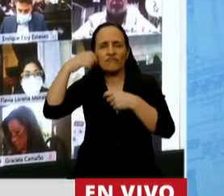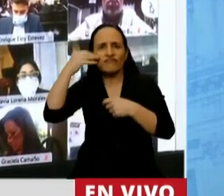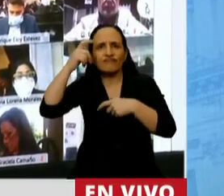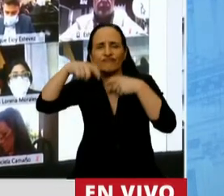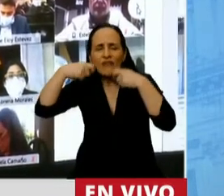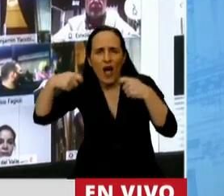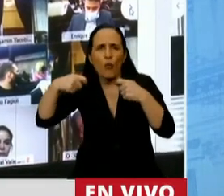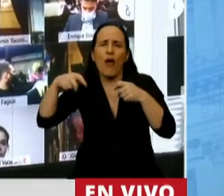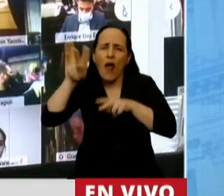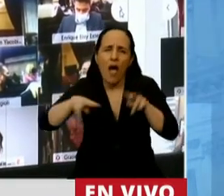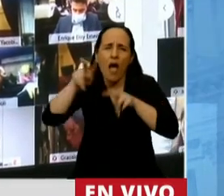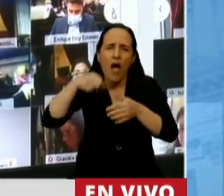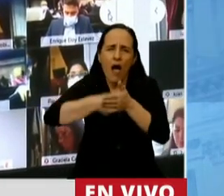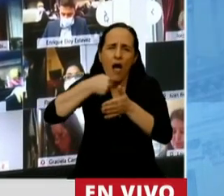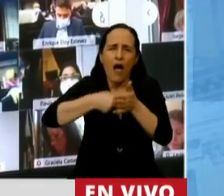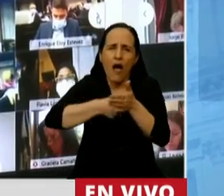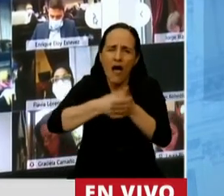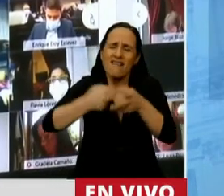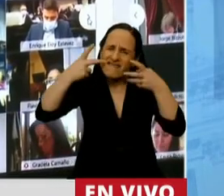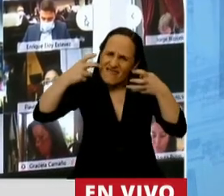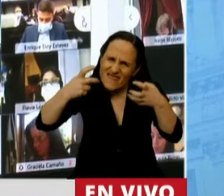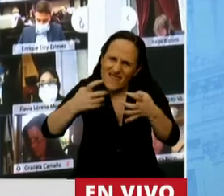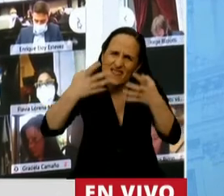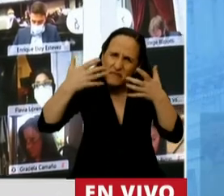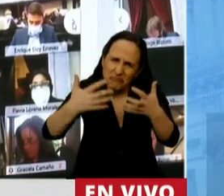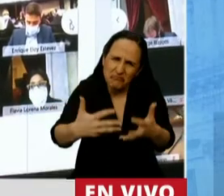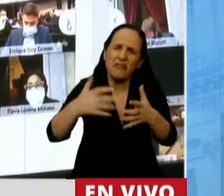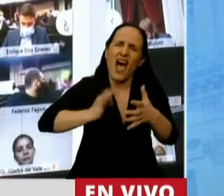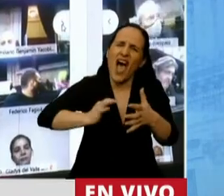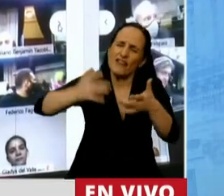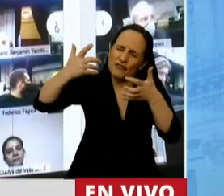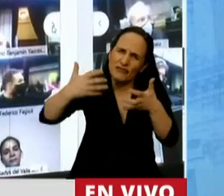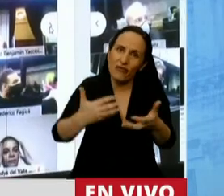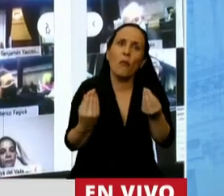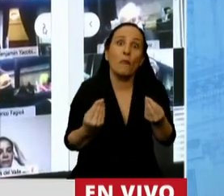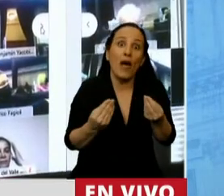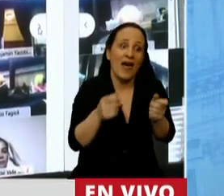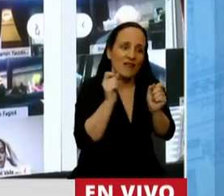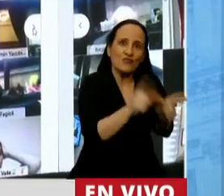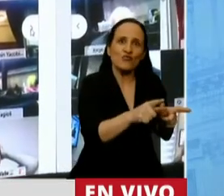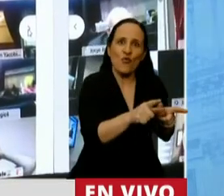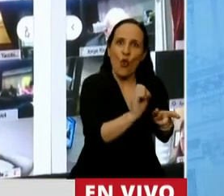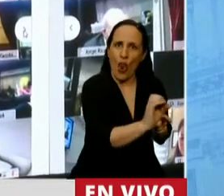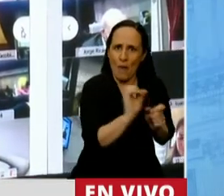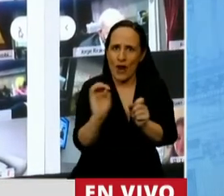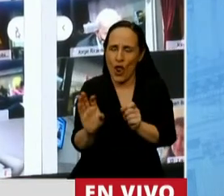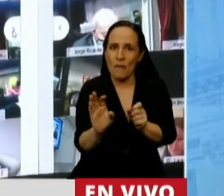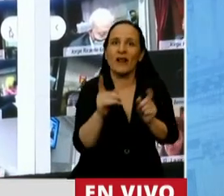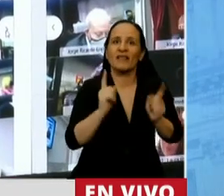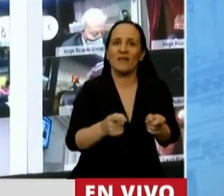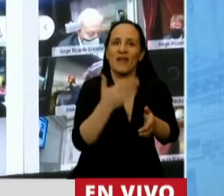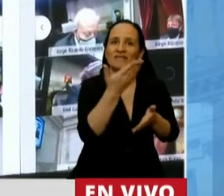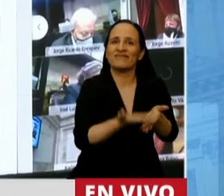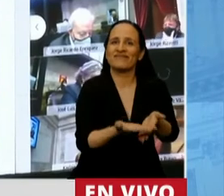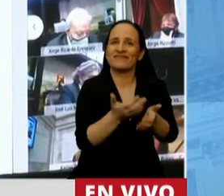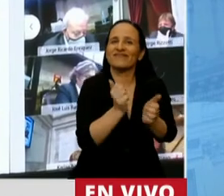hicieron toda una tarea y una investigación de muchos años para poder darle su historia, aparte de su nombre. Cuando